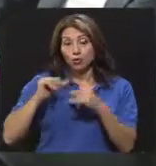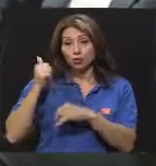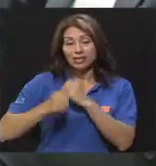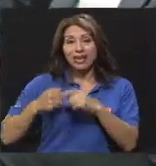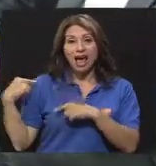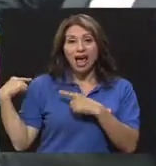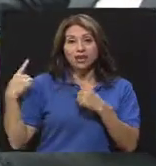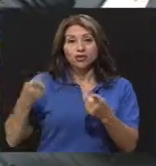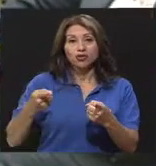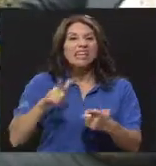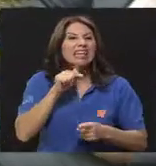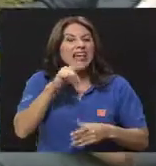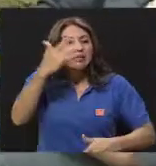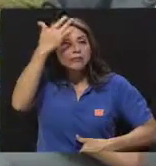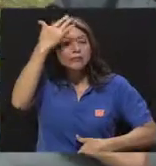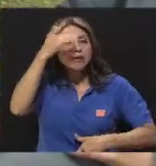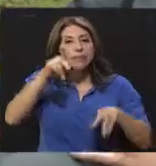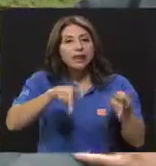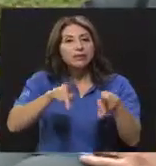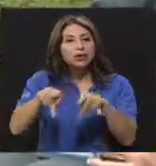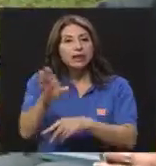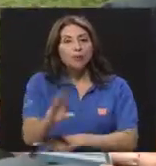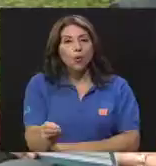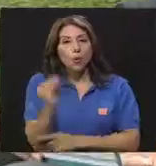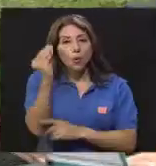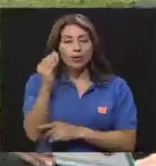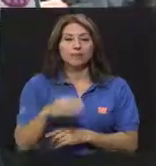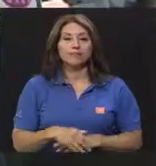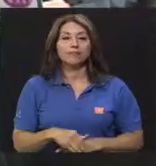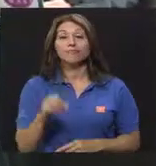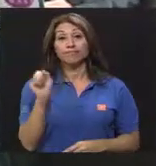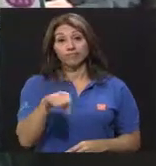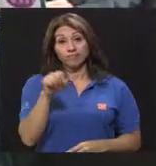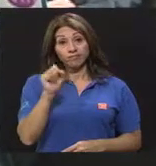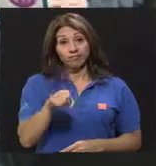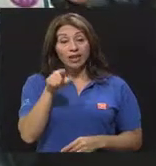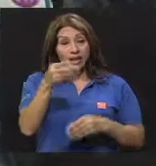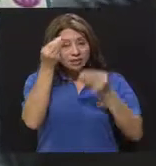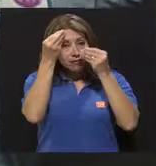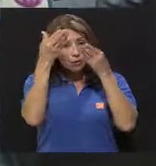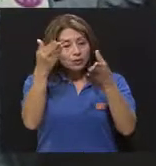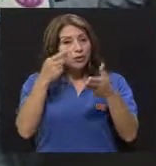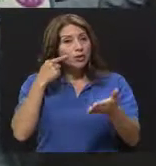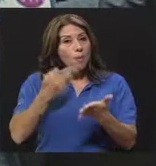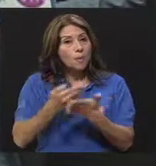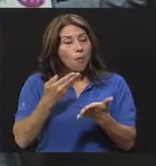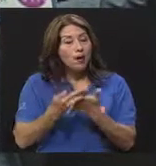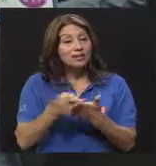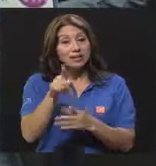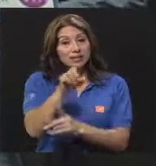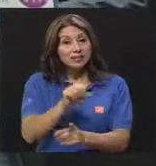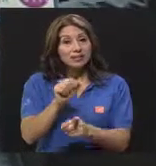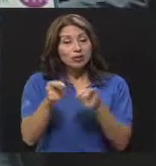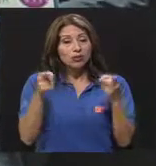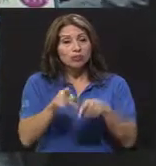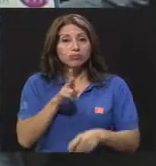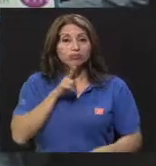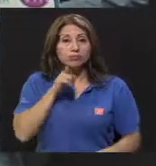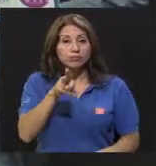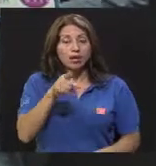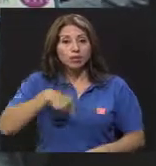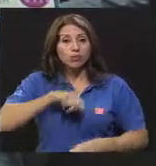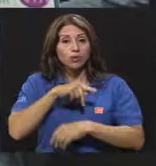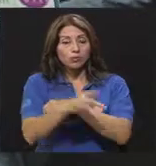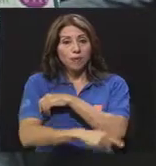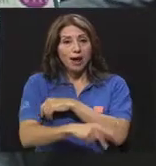corresponden a personas jóvenes. Claro, y esta información nos deja ver que definitivamente estamos ante una realidad en